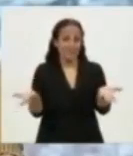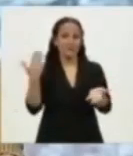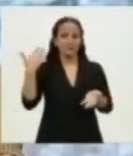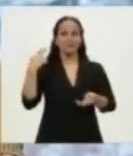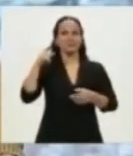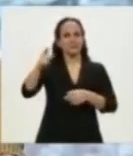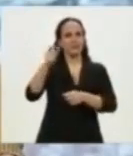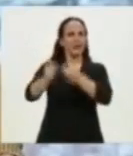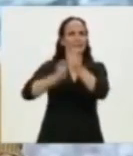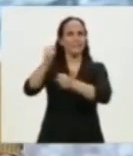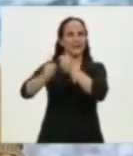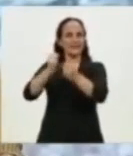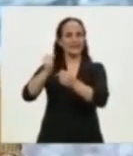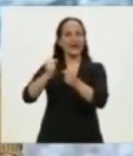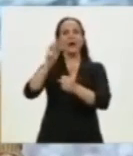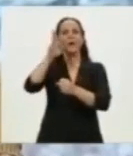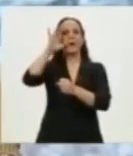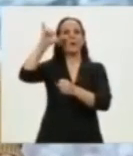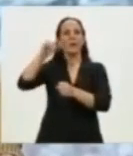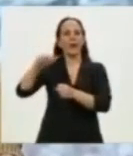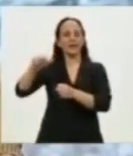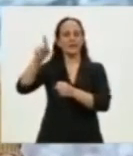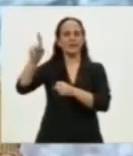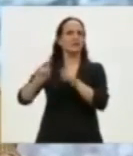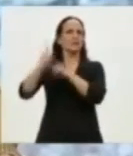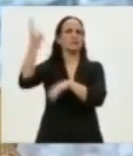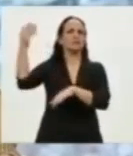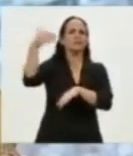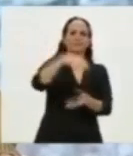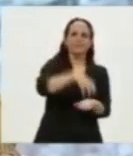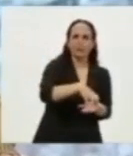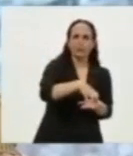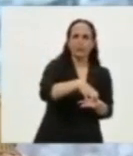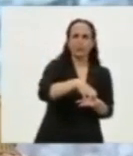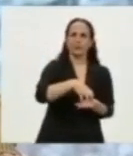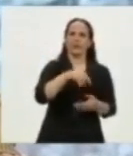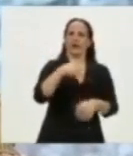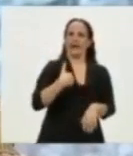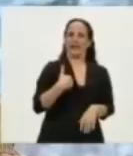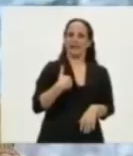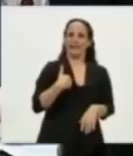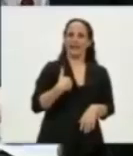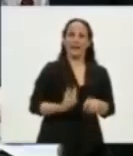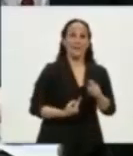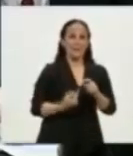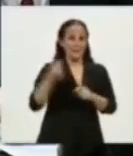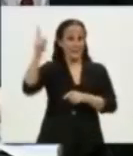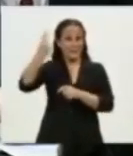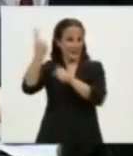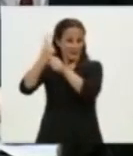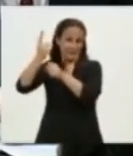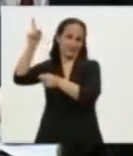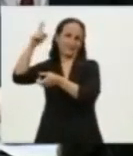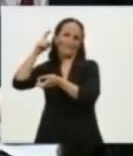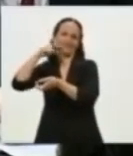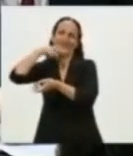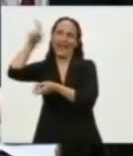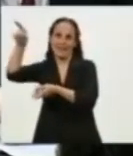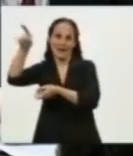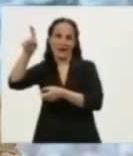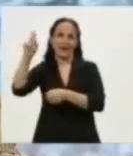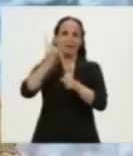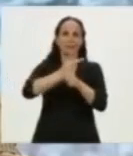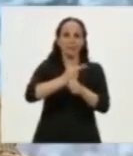Mercedes Benz? ¿De dónde sale? ¿A dónde viene? A la Argentina. La primera fábrica de Mercedes Benz fuera de Alemania se radica aquí,